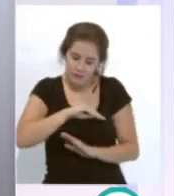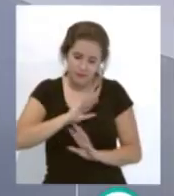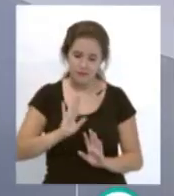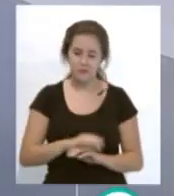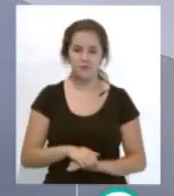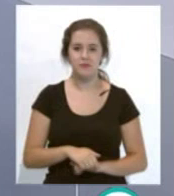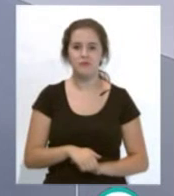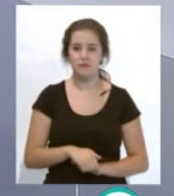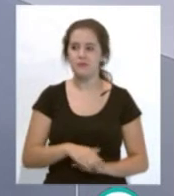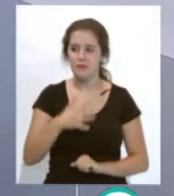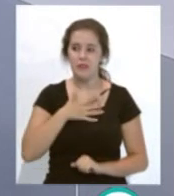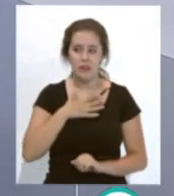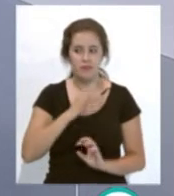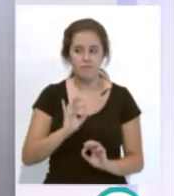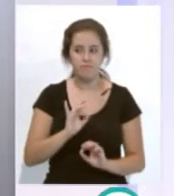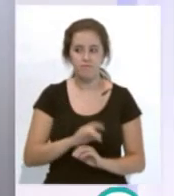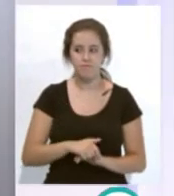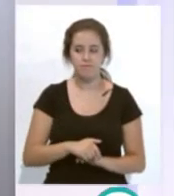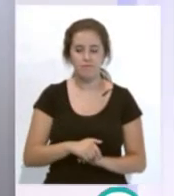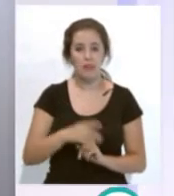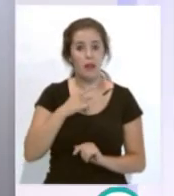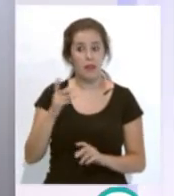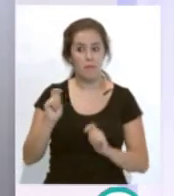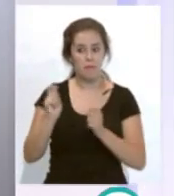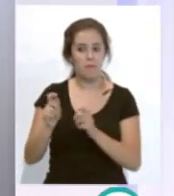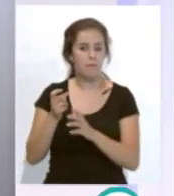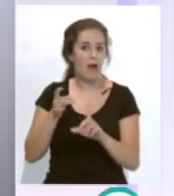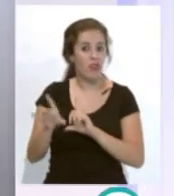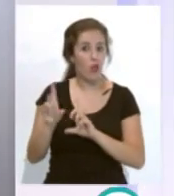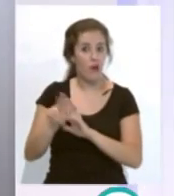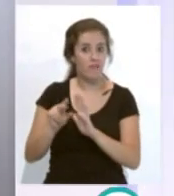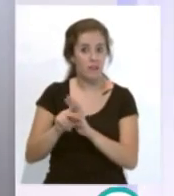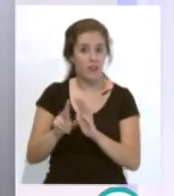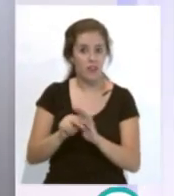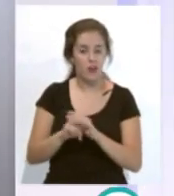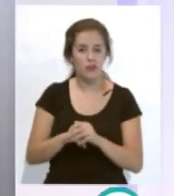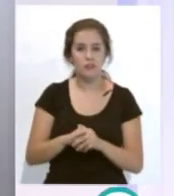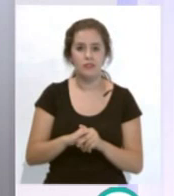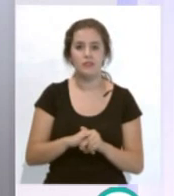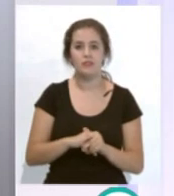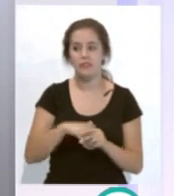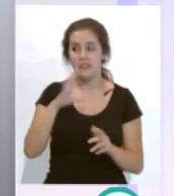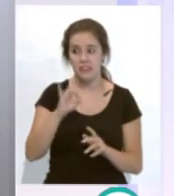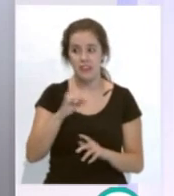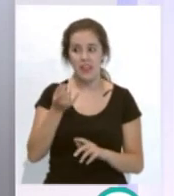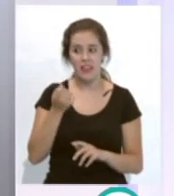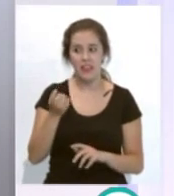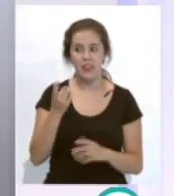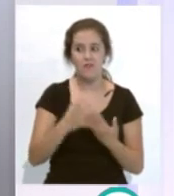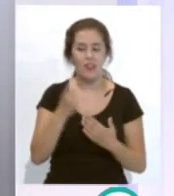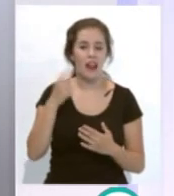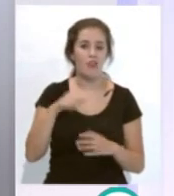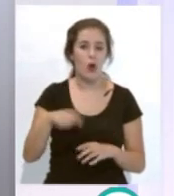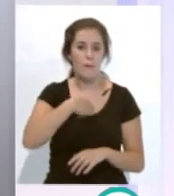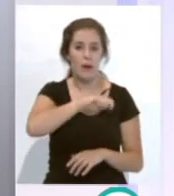ganado? Sí, Manu me tiene ganado. Te mando un vídeo, ¿no? Un vídeo, un vídeo muy bonito. paso. Desde la Federación Española, de la Casa del